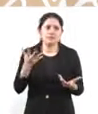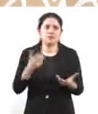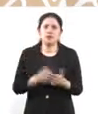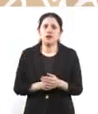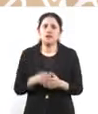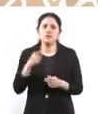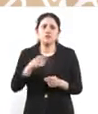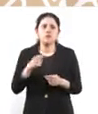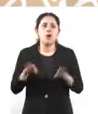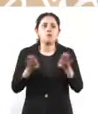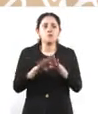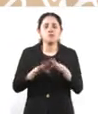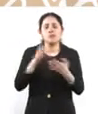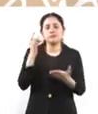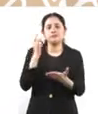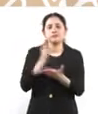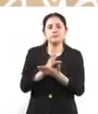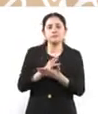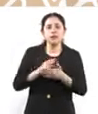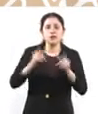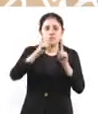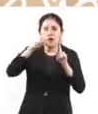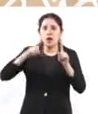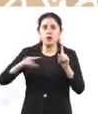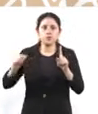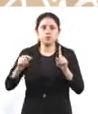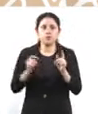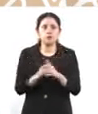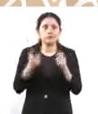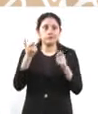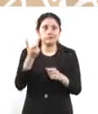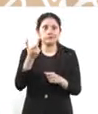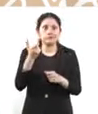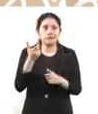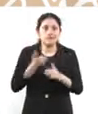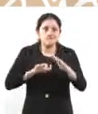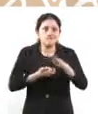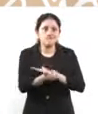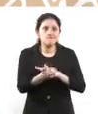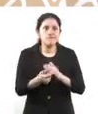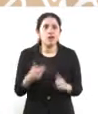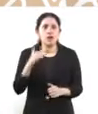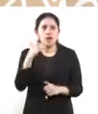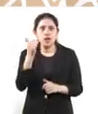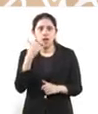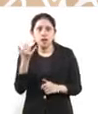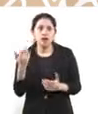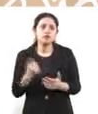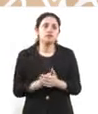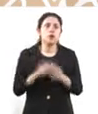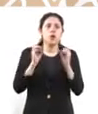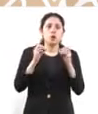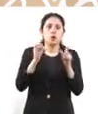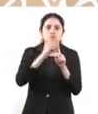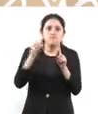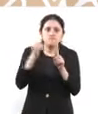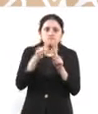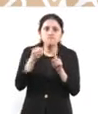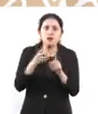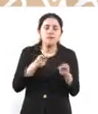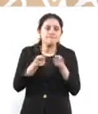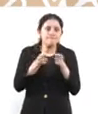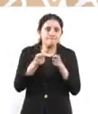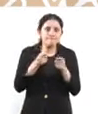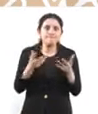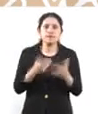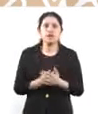erario, al país, a la nación, es un lavado de dinero, sea por corrupción o sea por delincuencia organizada. Entonces, yo estoy de